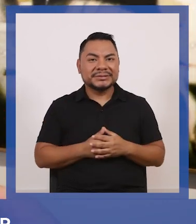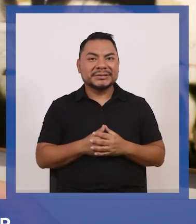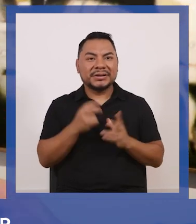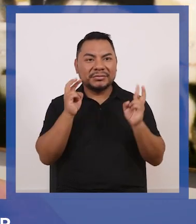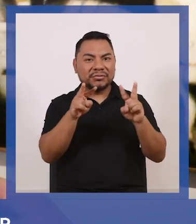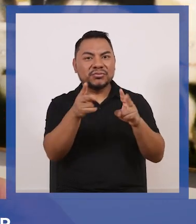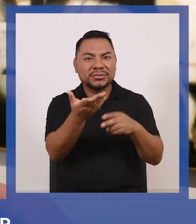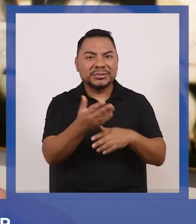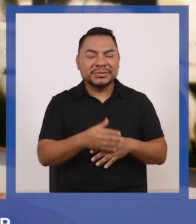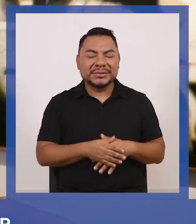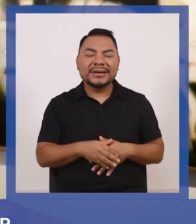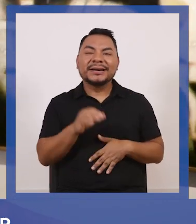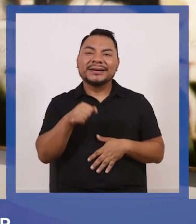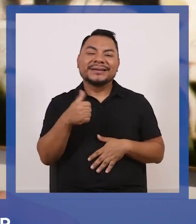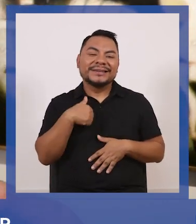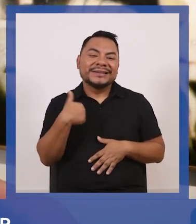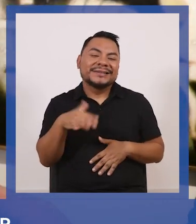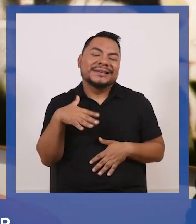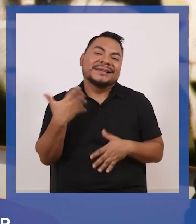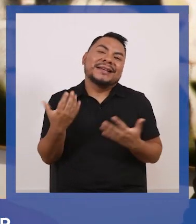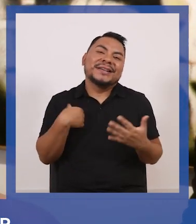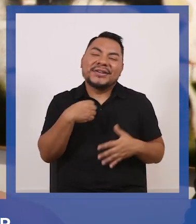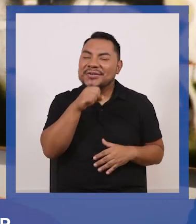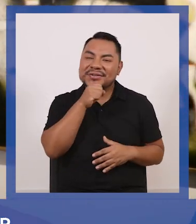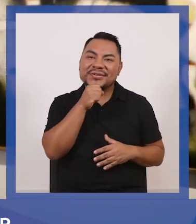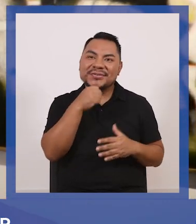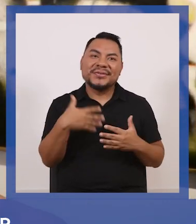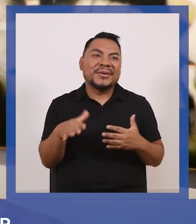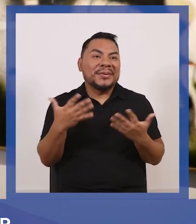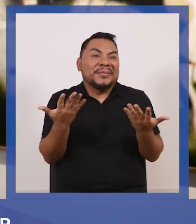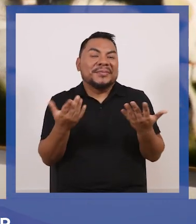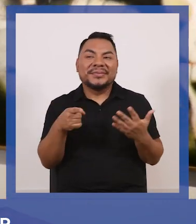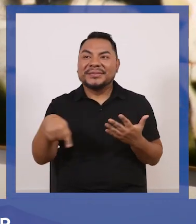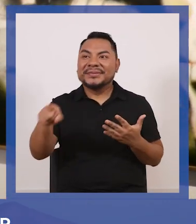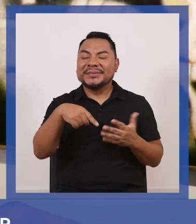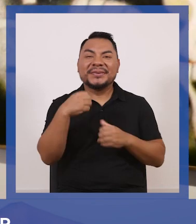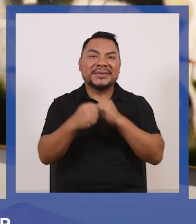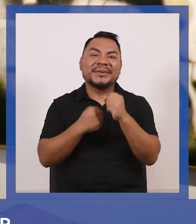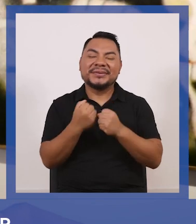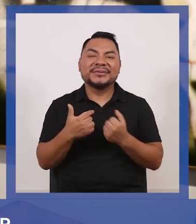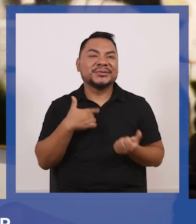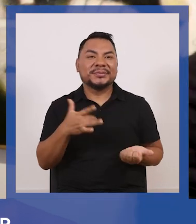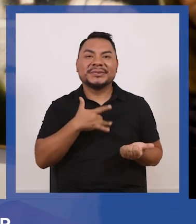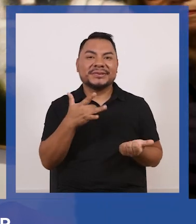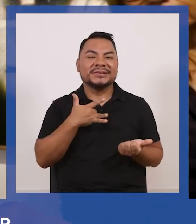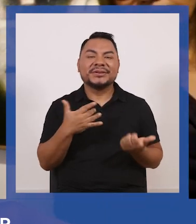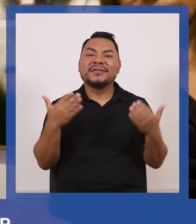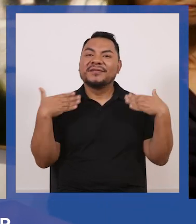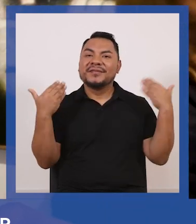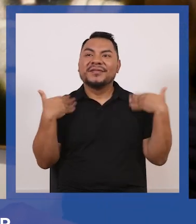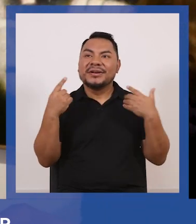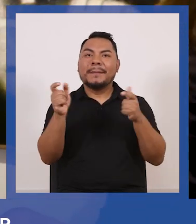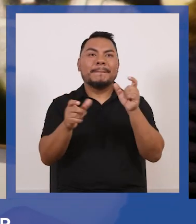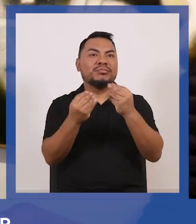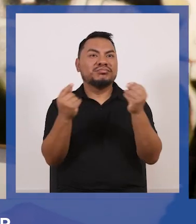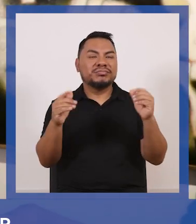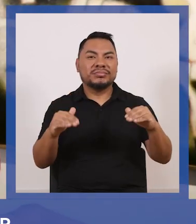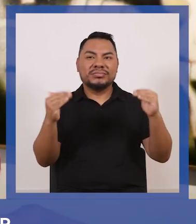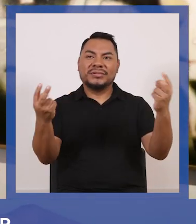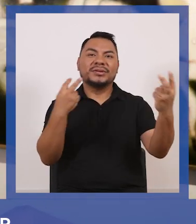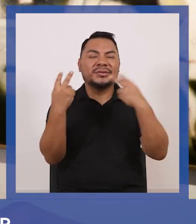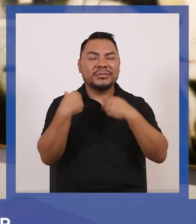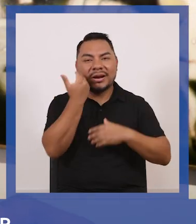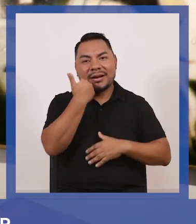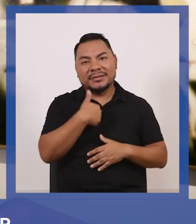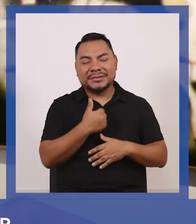bueno yo creo que así voy a llegar al siglo así que me siento feliz con tanta gente que me